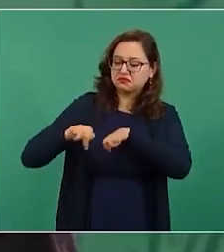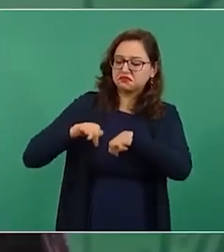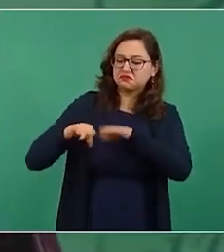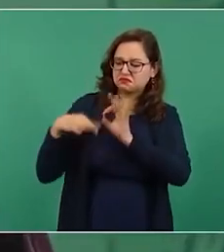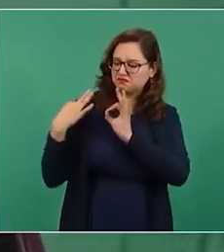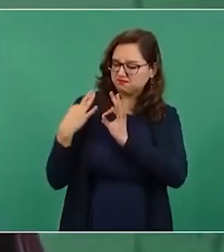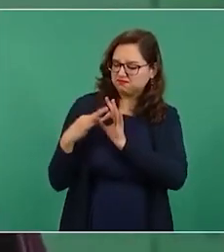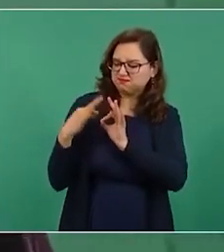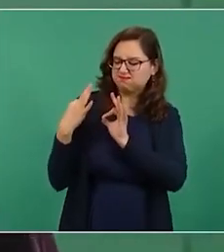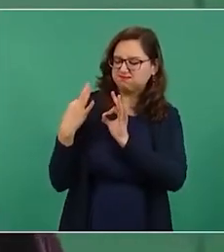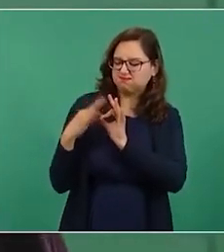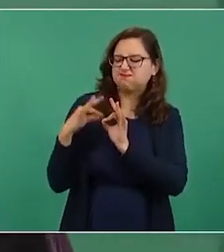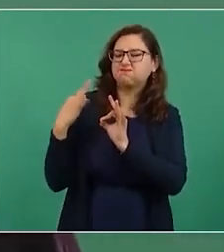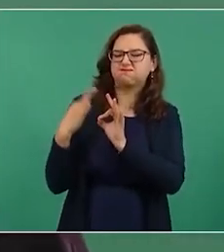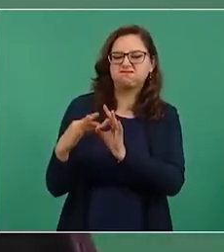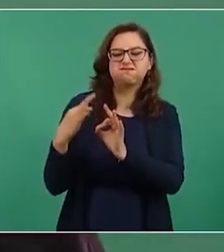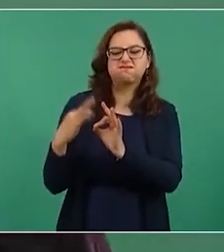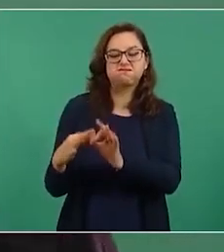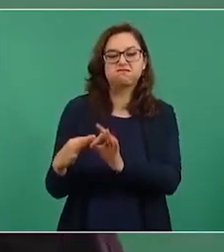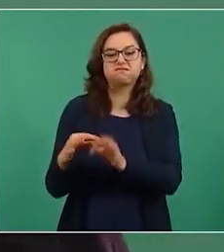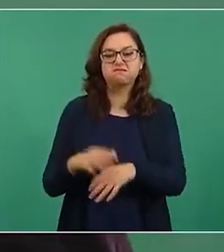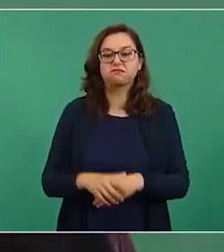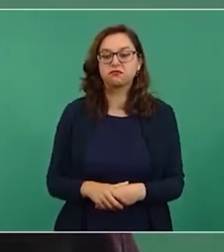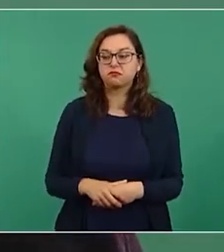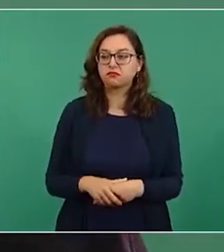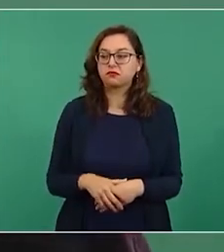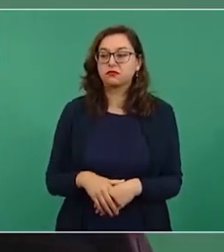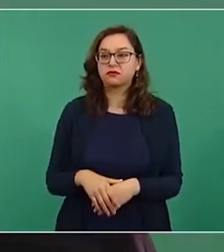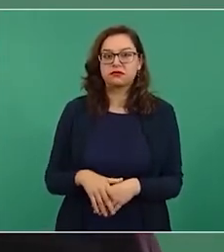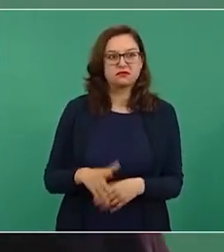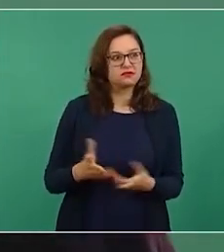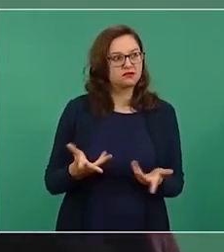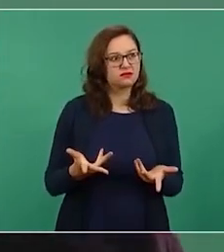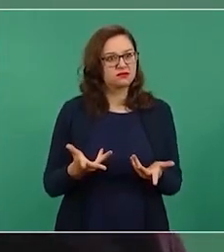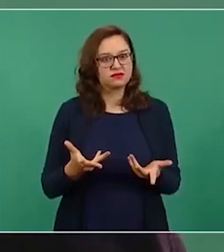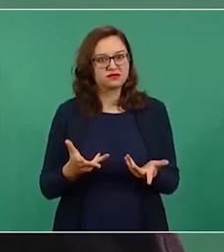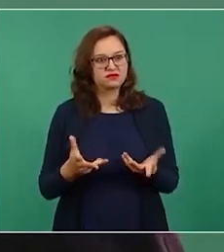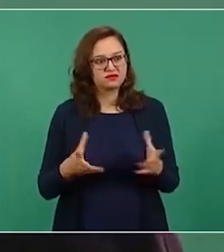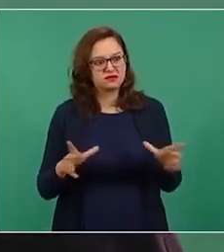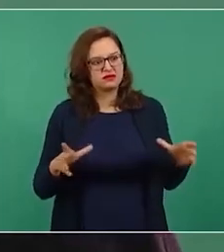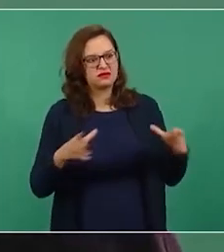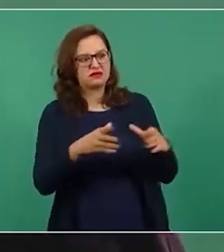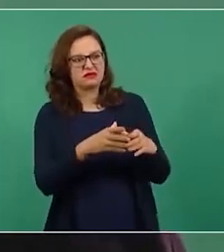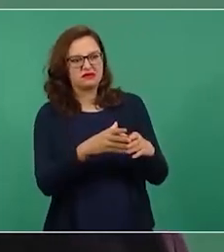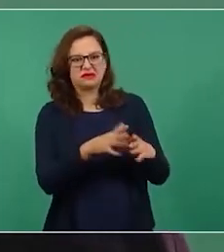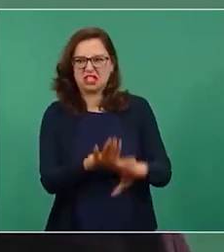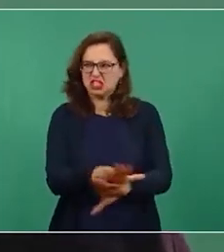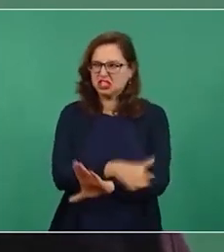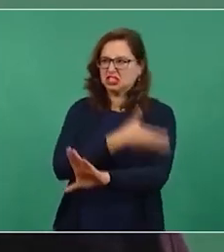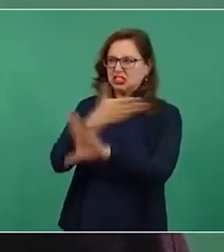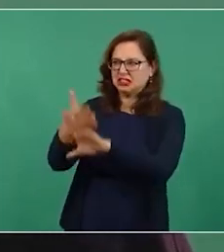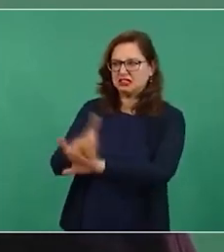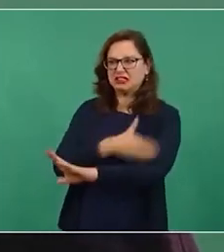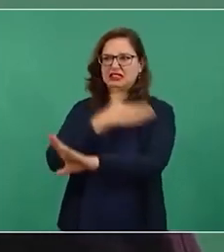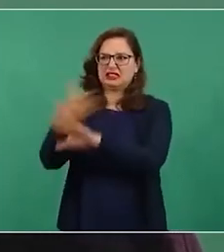por la forma en que ha resistido todos los embates.